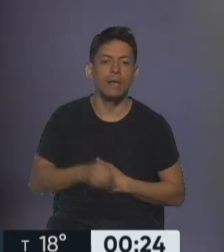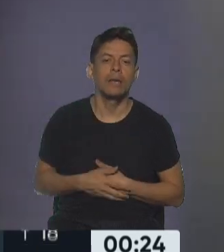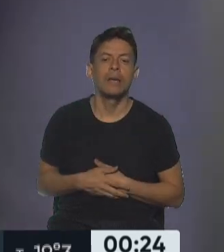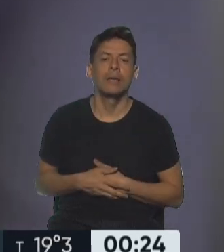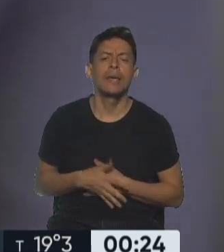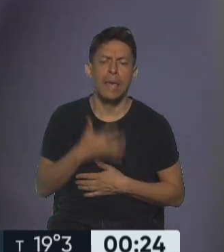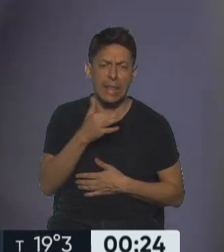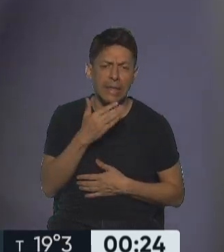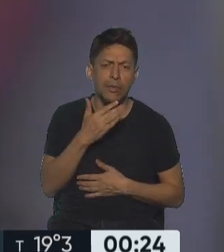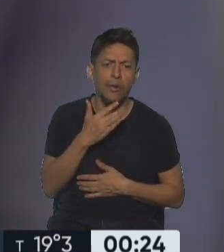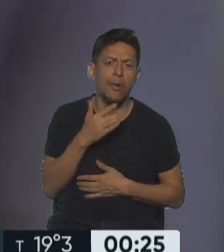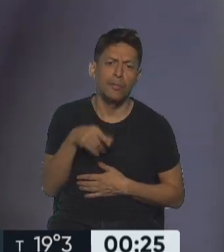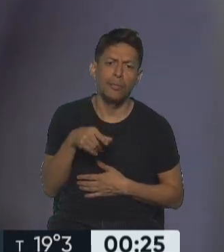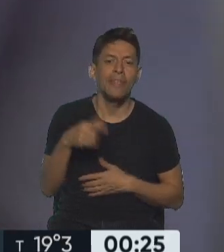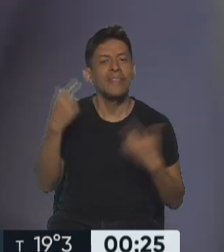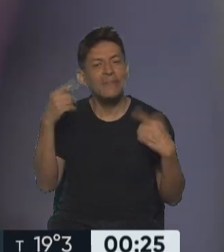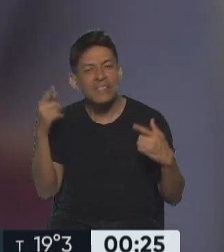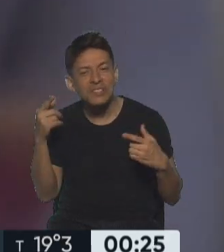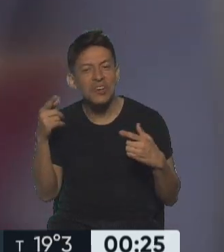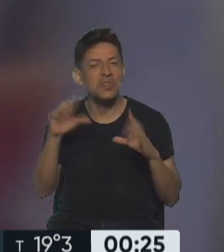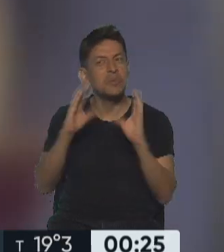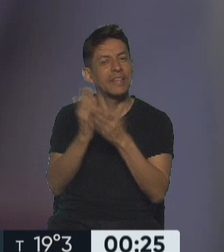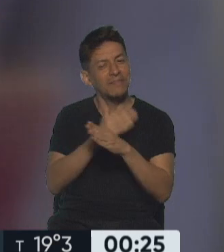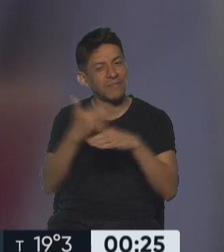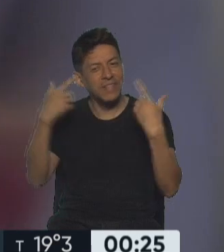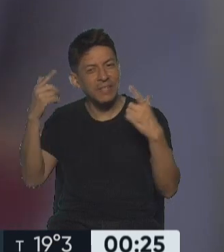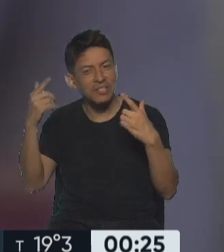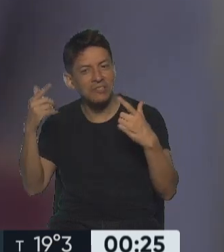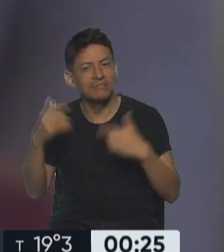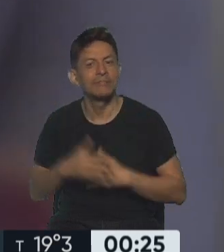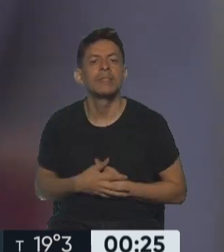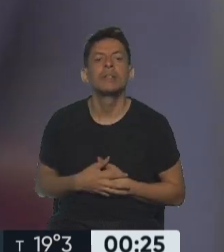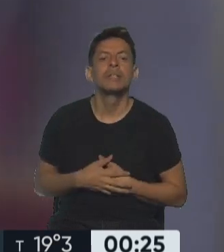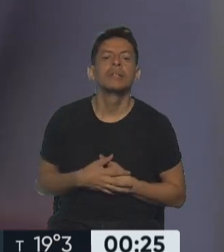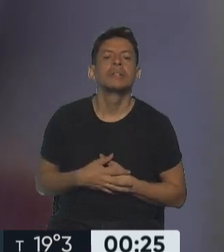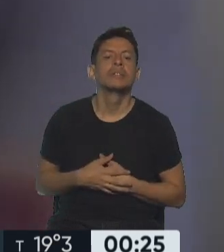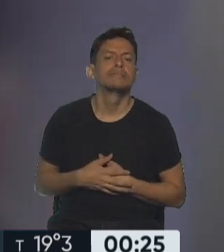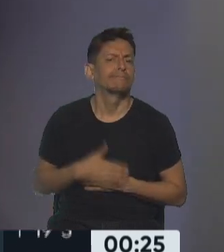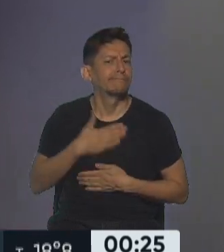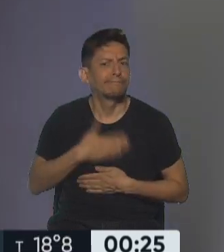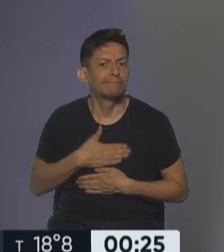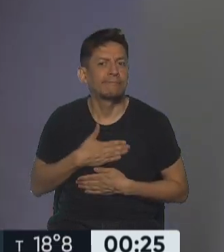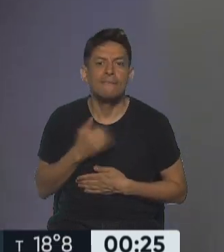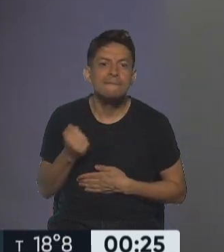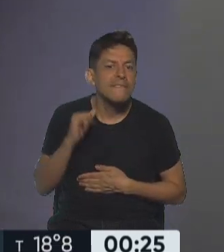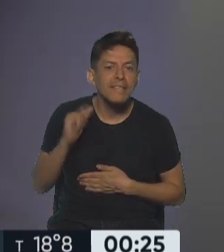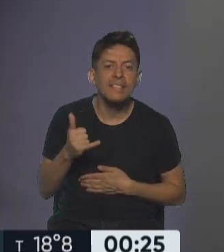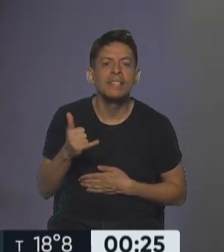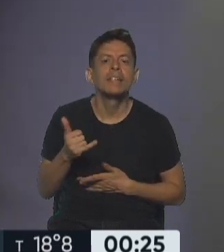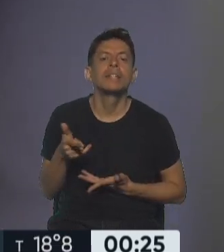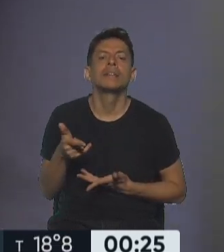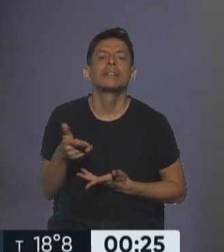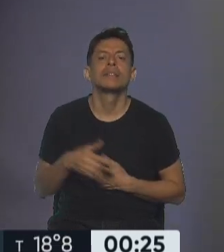entiendo que es divertido durante la CUP para colectar todos los stickers de todos los jugadores. Y estoy emocionado de hacerlo. Sé que estos son